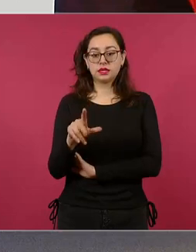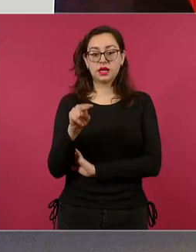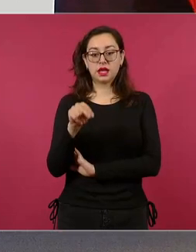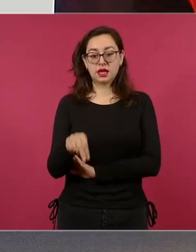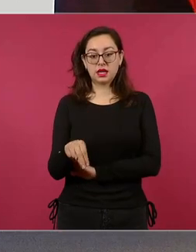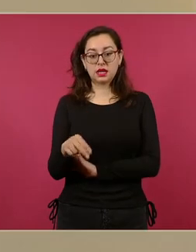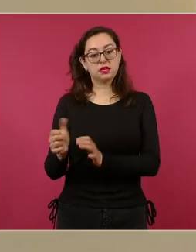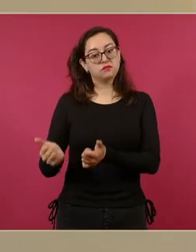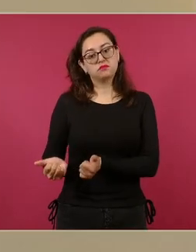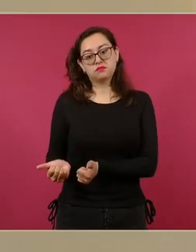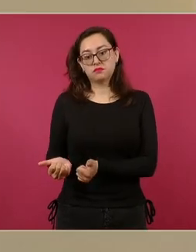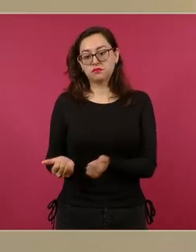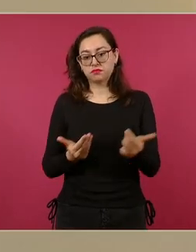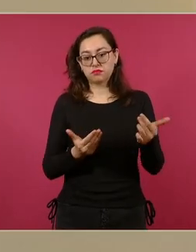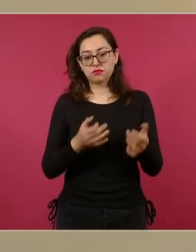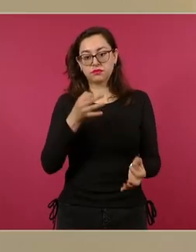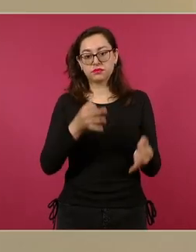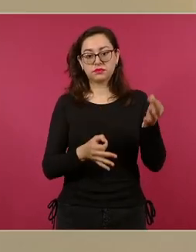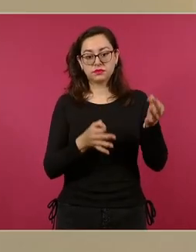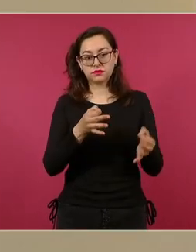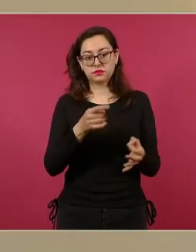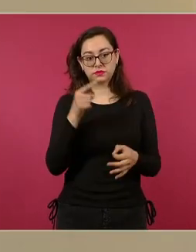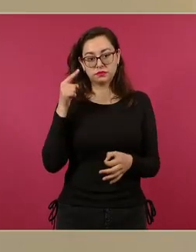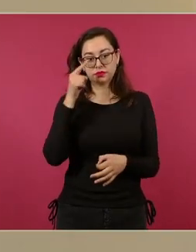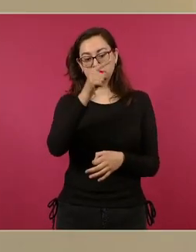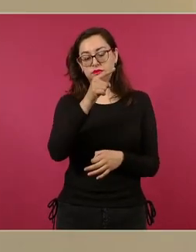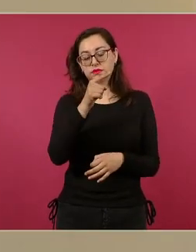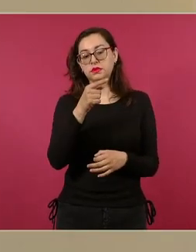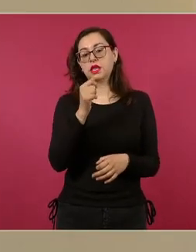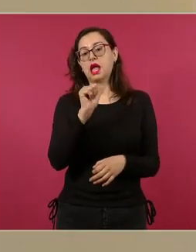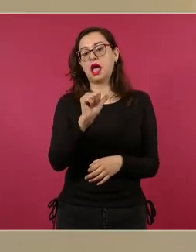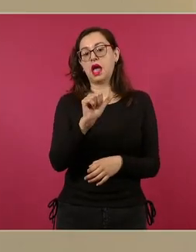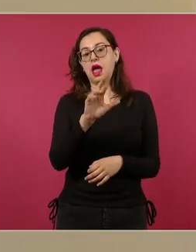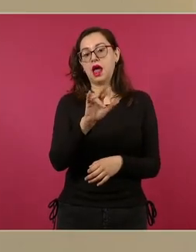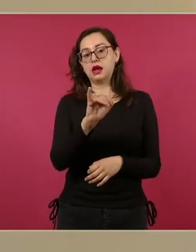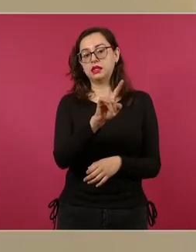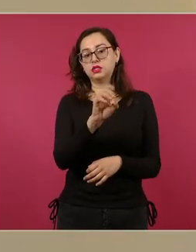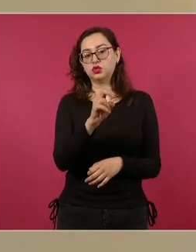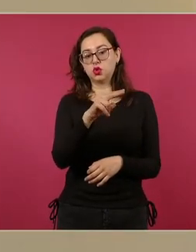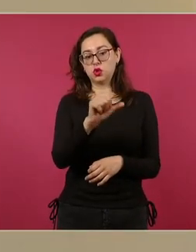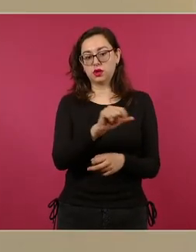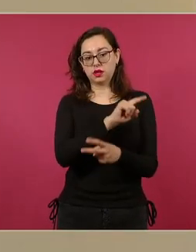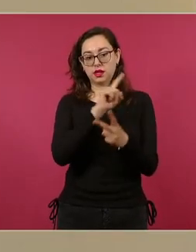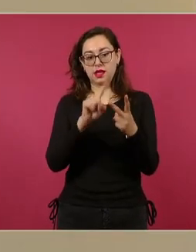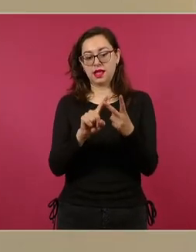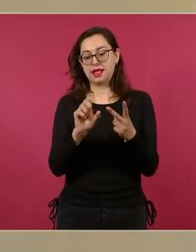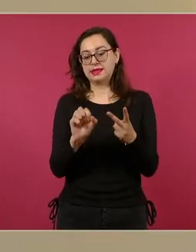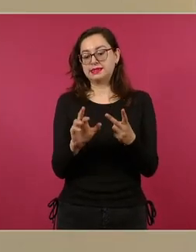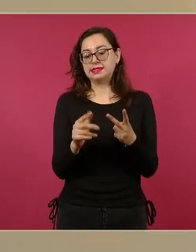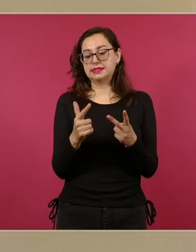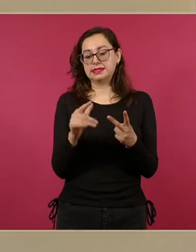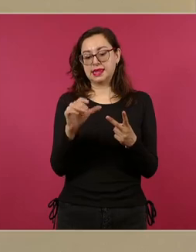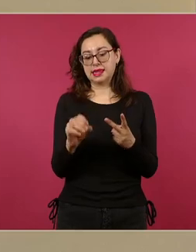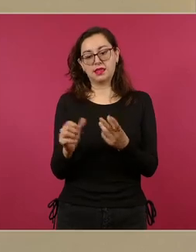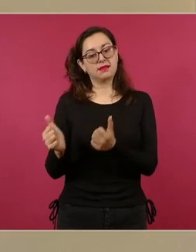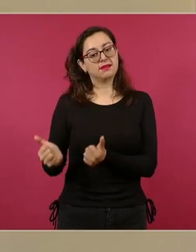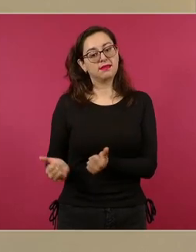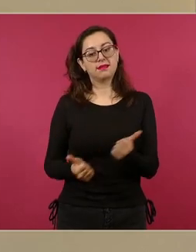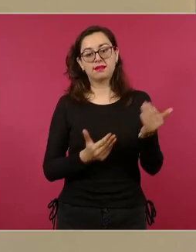es requerido por un juzgado en Arizona, Sergio por un